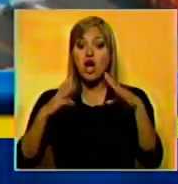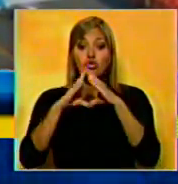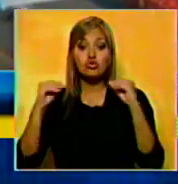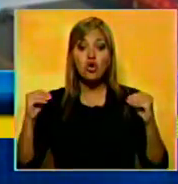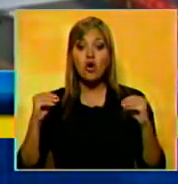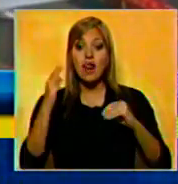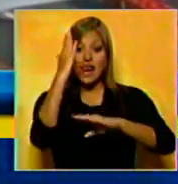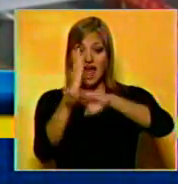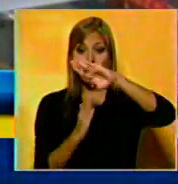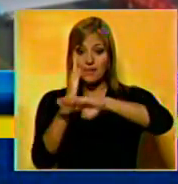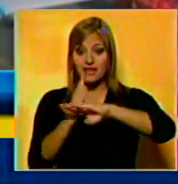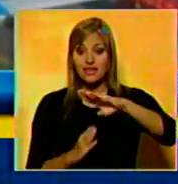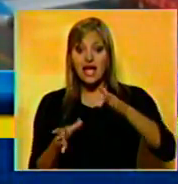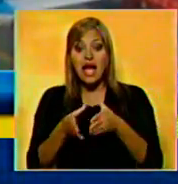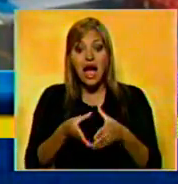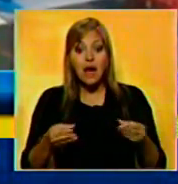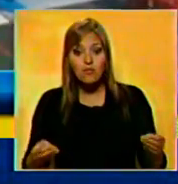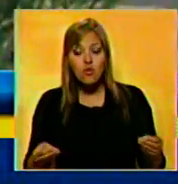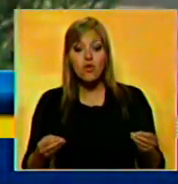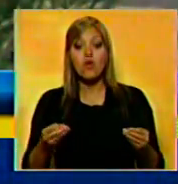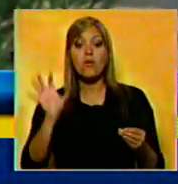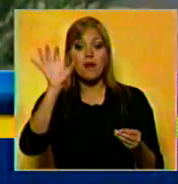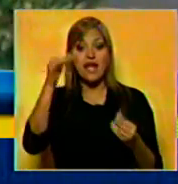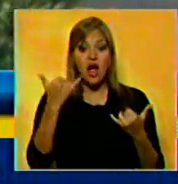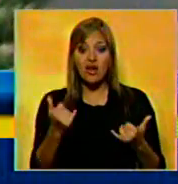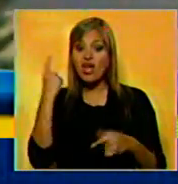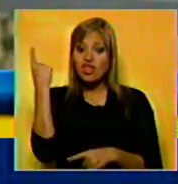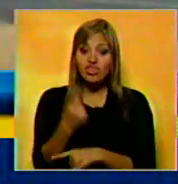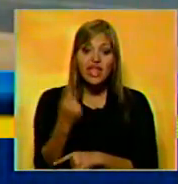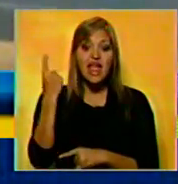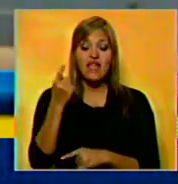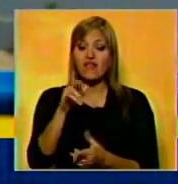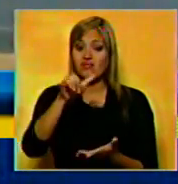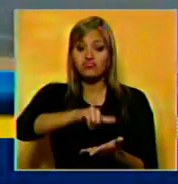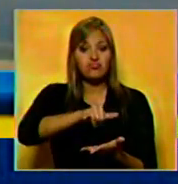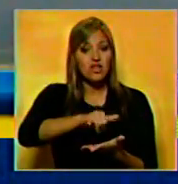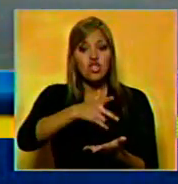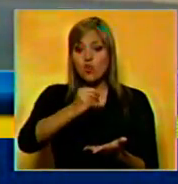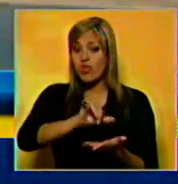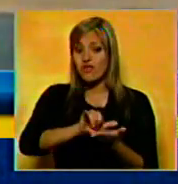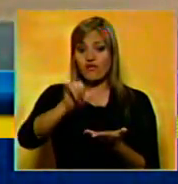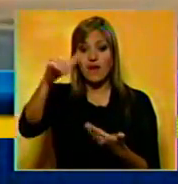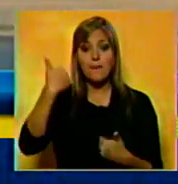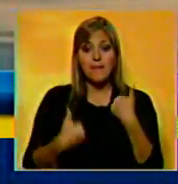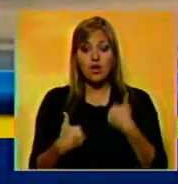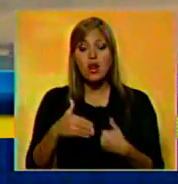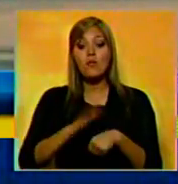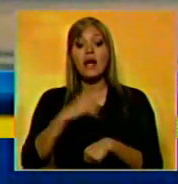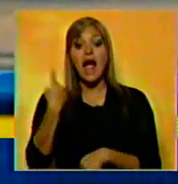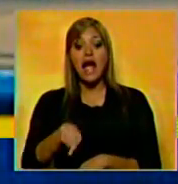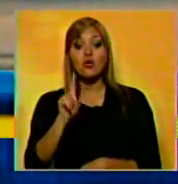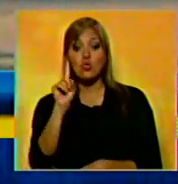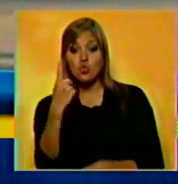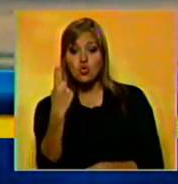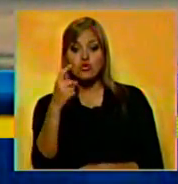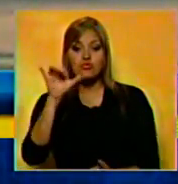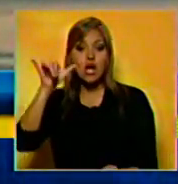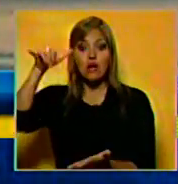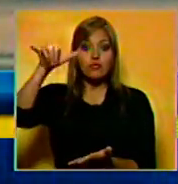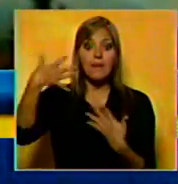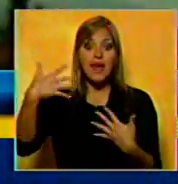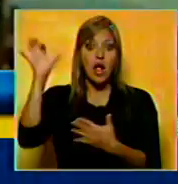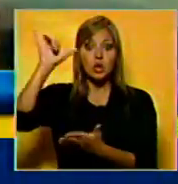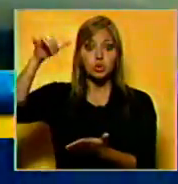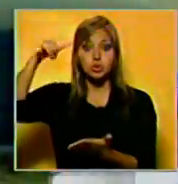mundo, la mitad de ellos en Japón, país que forzó a mantenerlos en tierra el miércoles después de que uno de ellos realizara un aterrizaje de